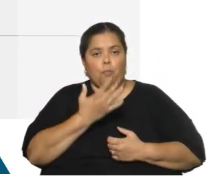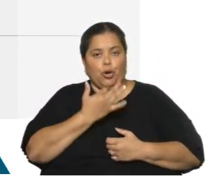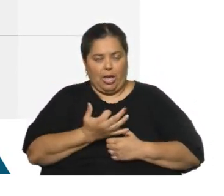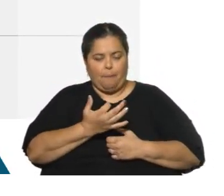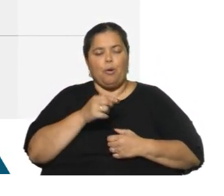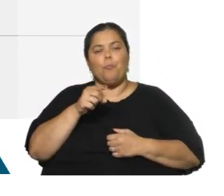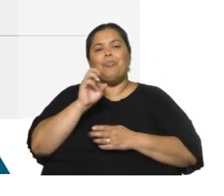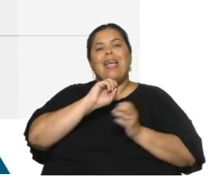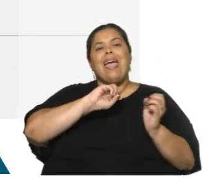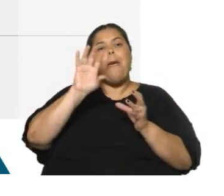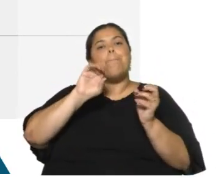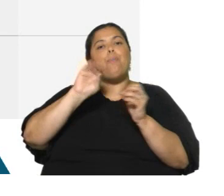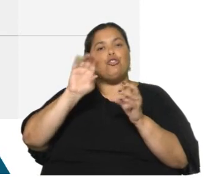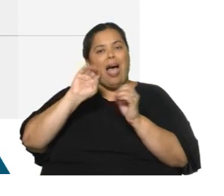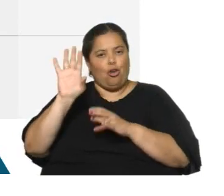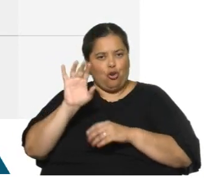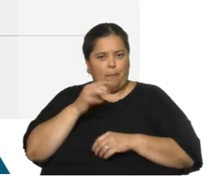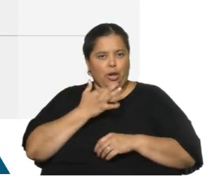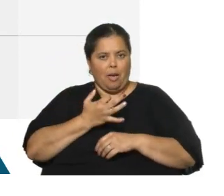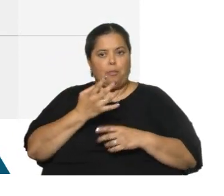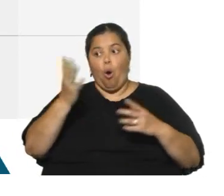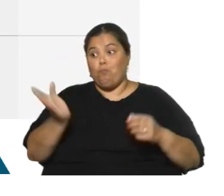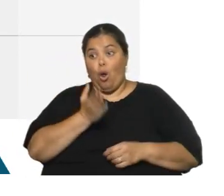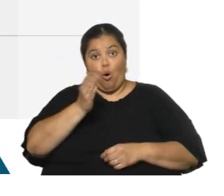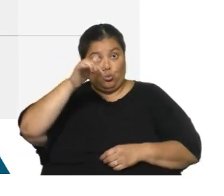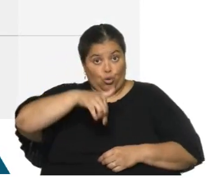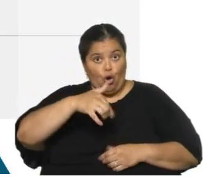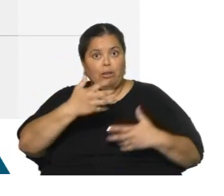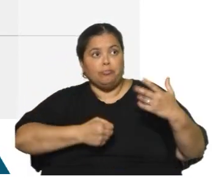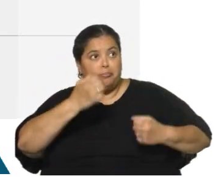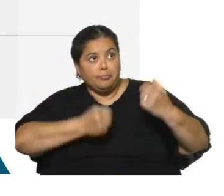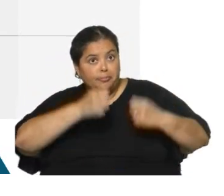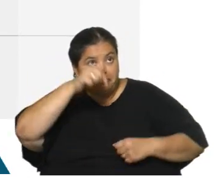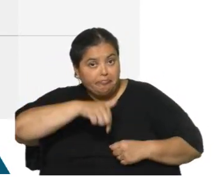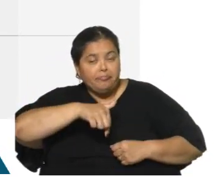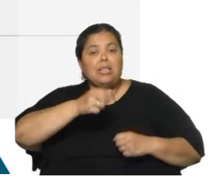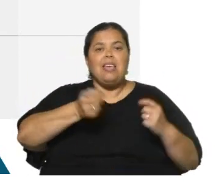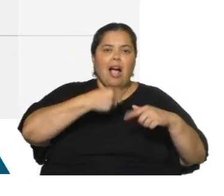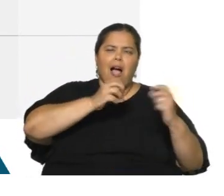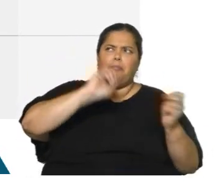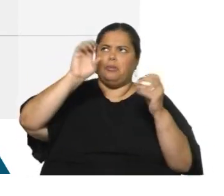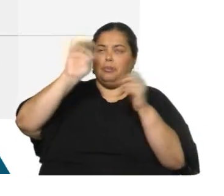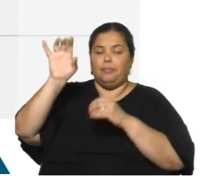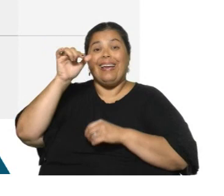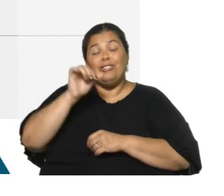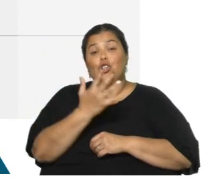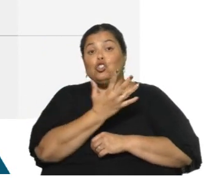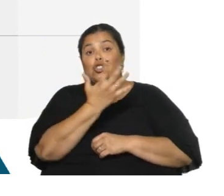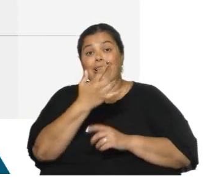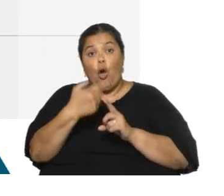la producción industrial que va hacia el mundo, lleva cinco meses cayendo, en línea con las exportaciones, que hemos repasado también